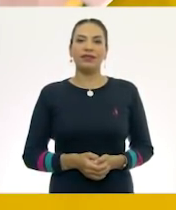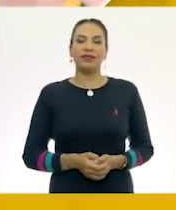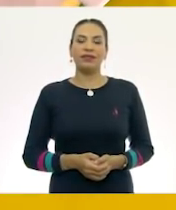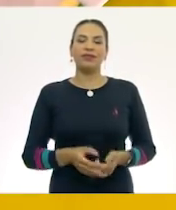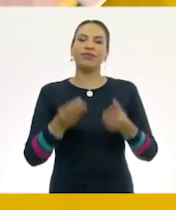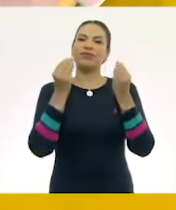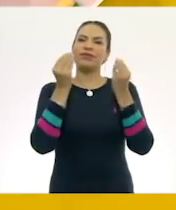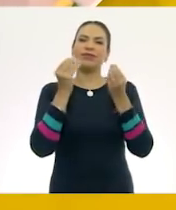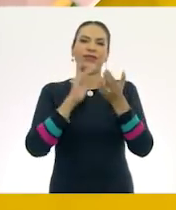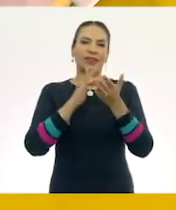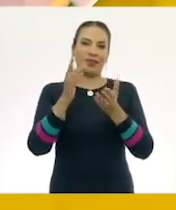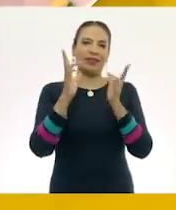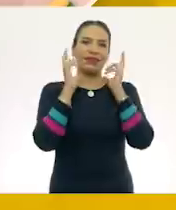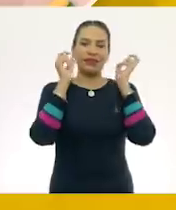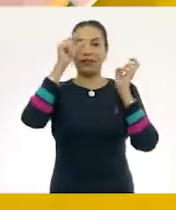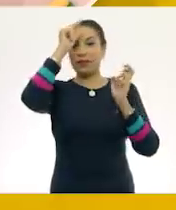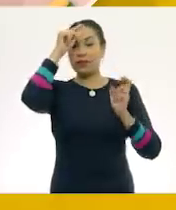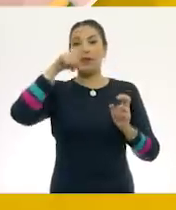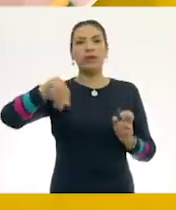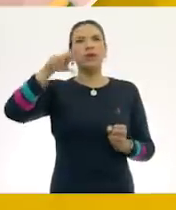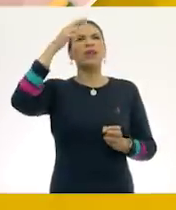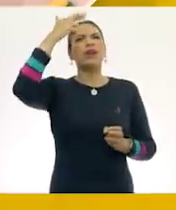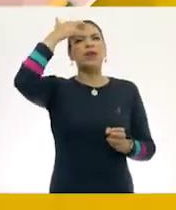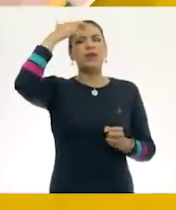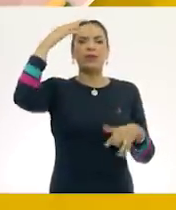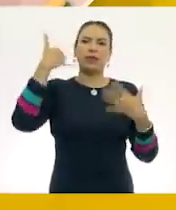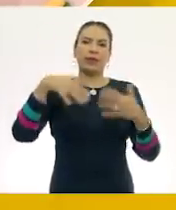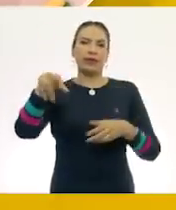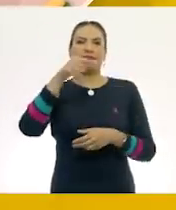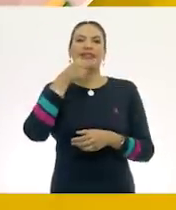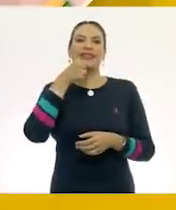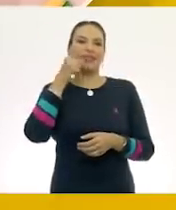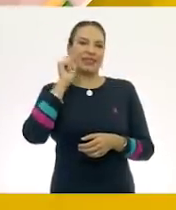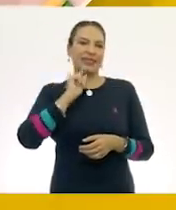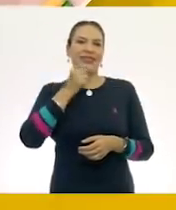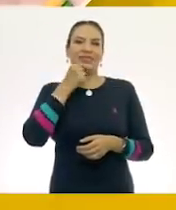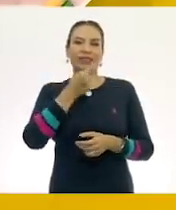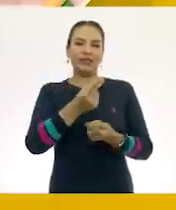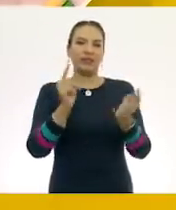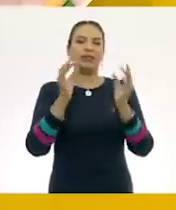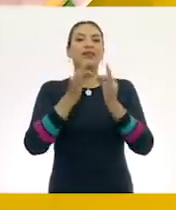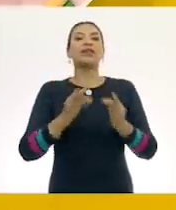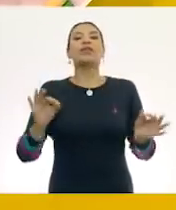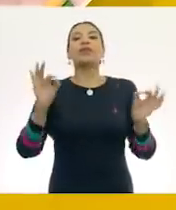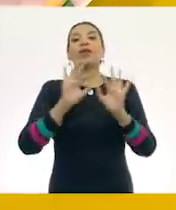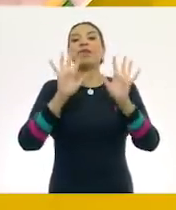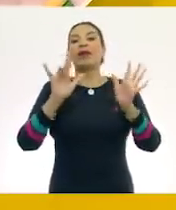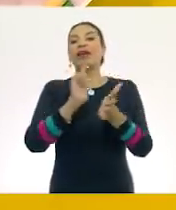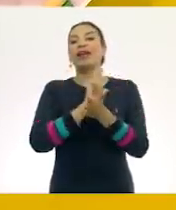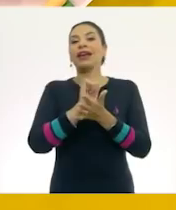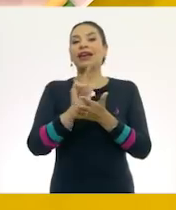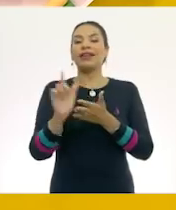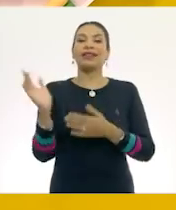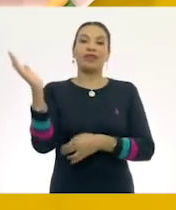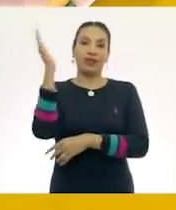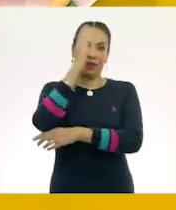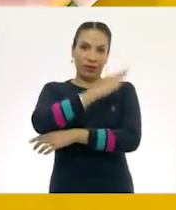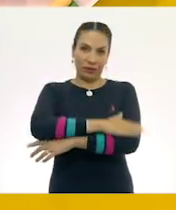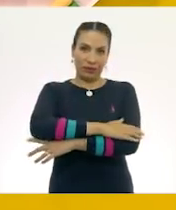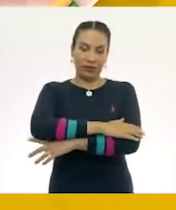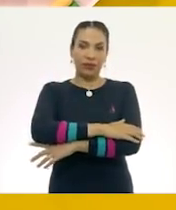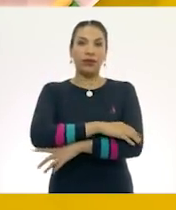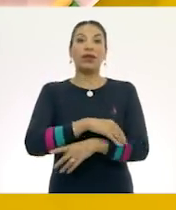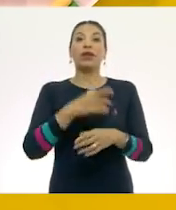Muchas gracias, Ajo Listo. Recuerden, niñas y niños, que es importantísimo tener nuestras manos limpias durante todo el día.